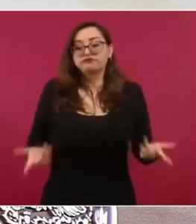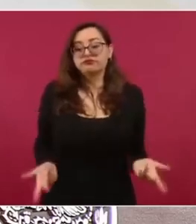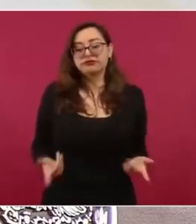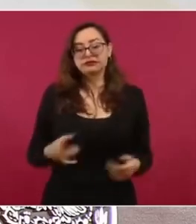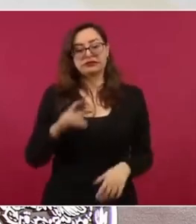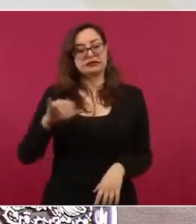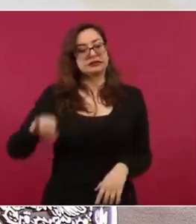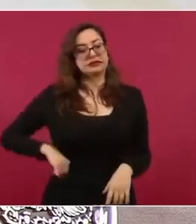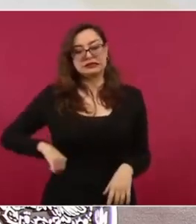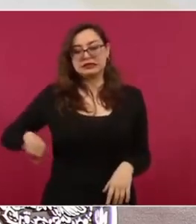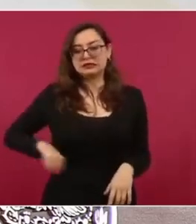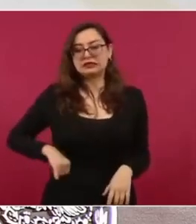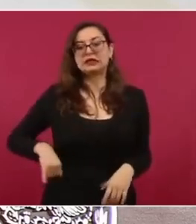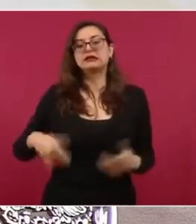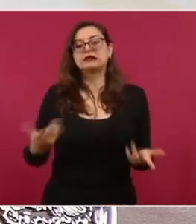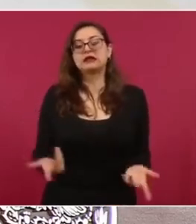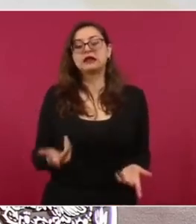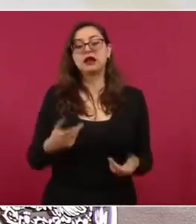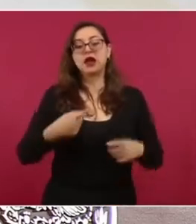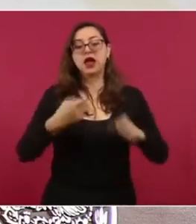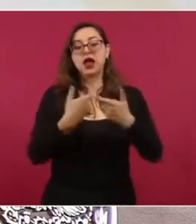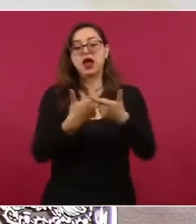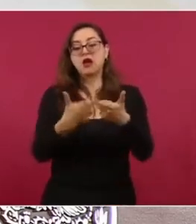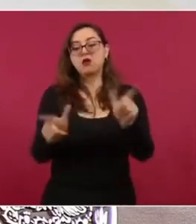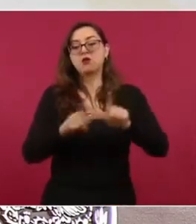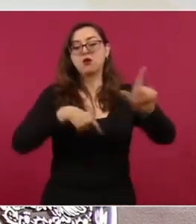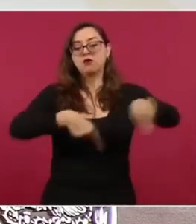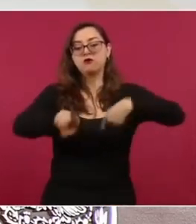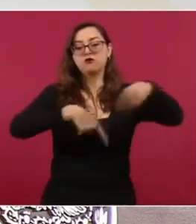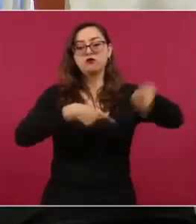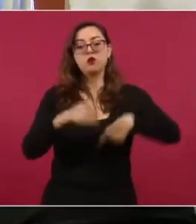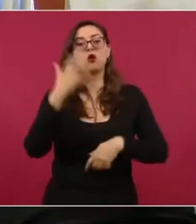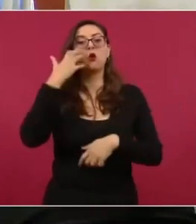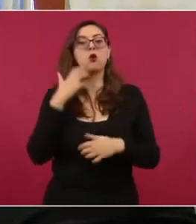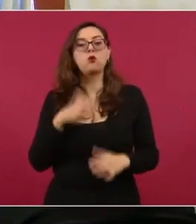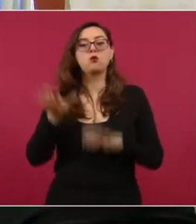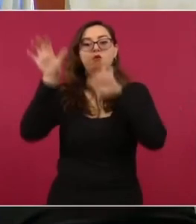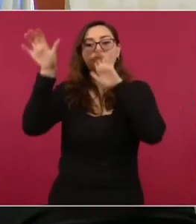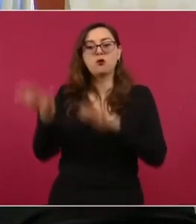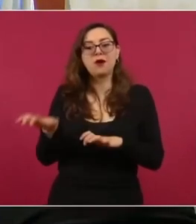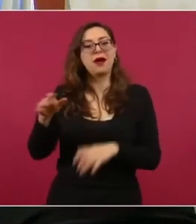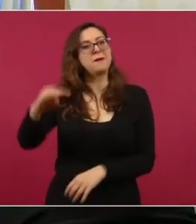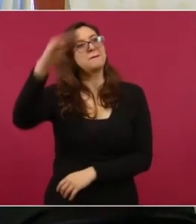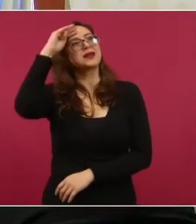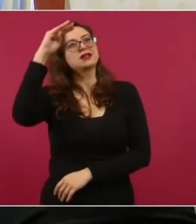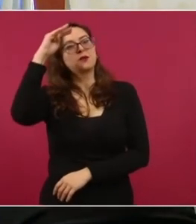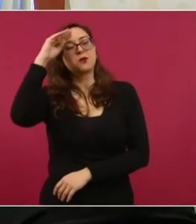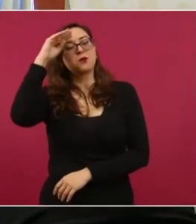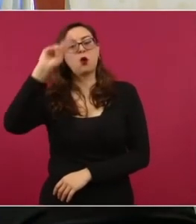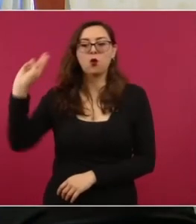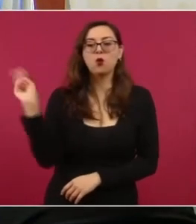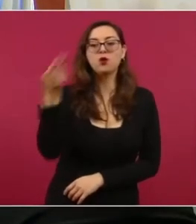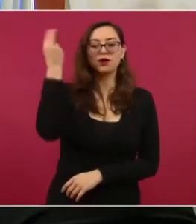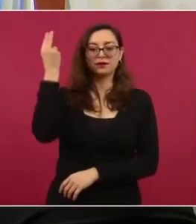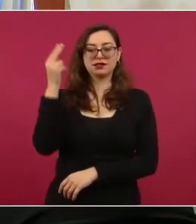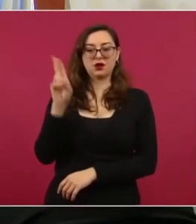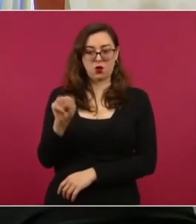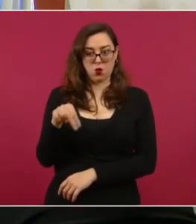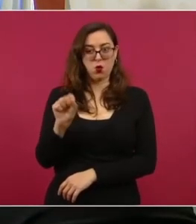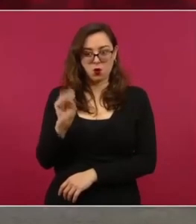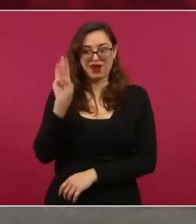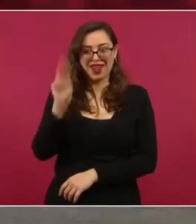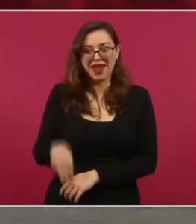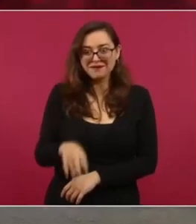Autónoma de México, pero no, en realidad son del Club Universidad